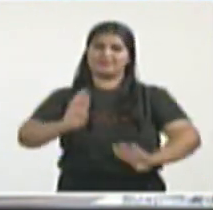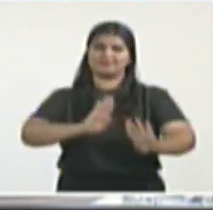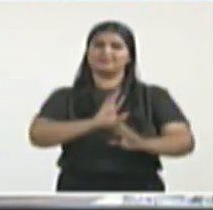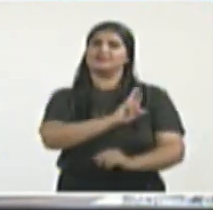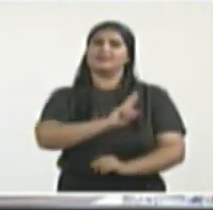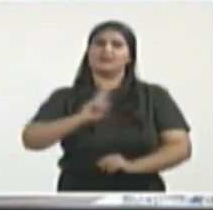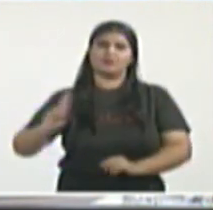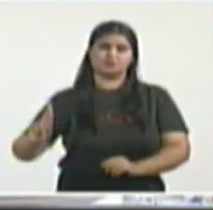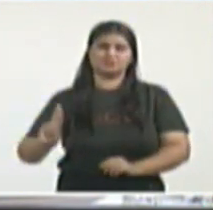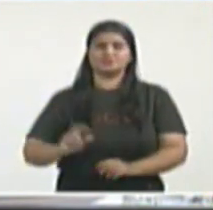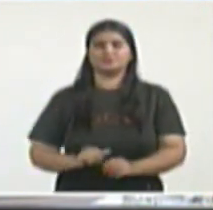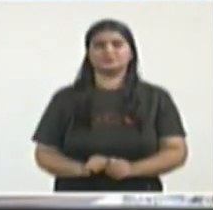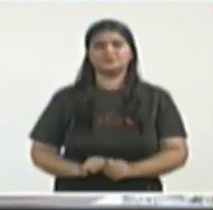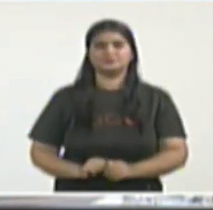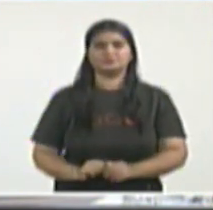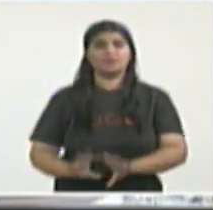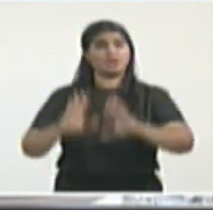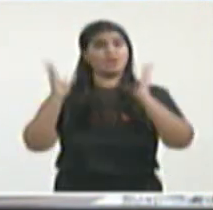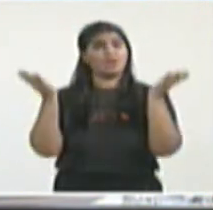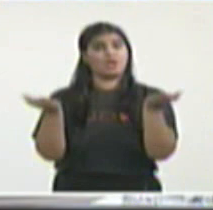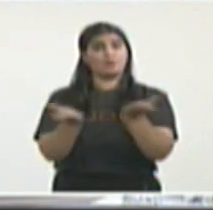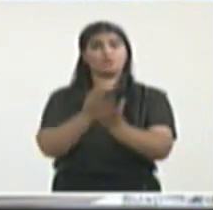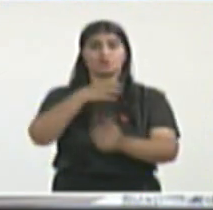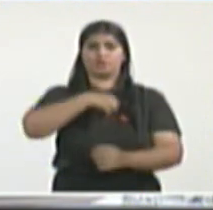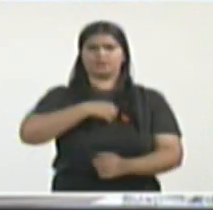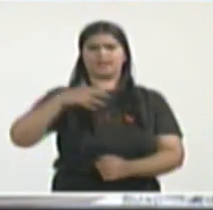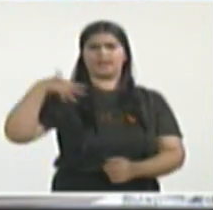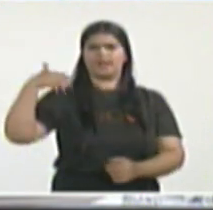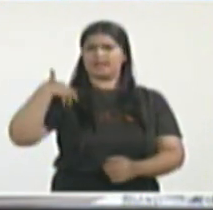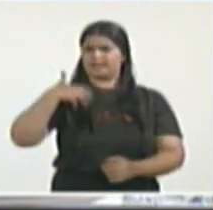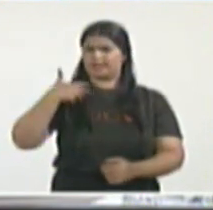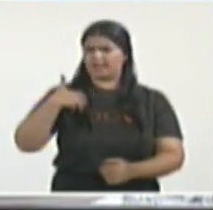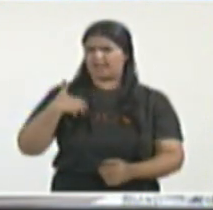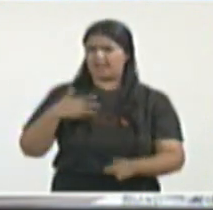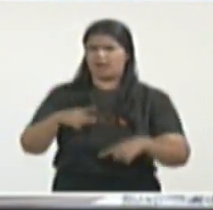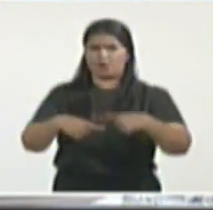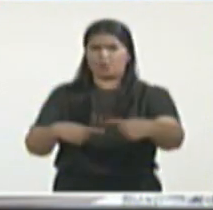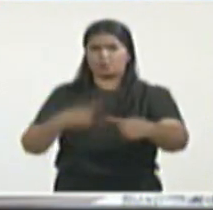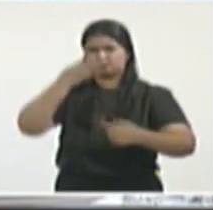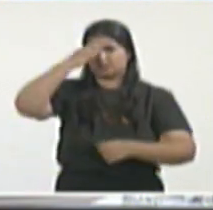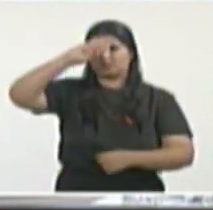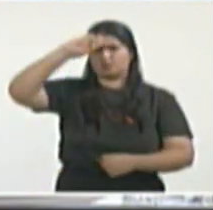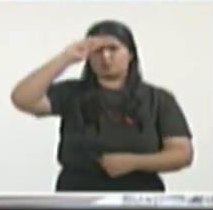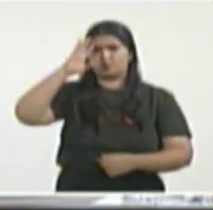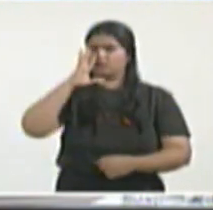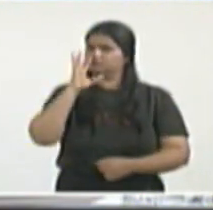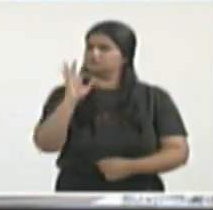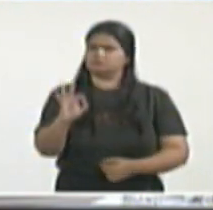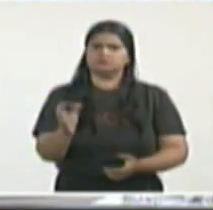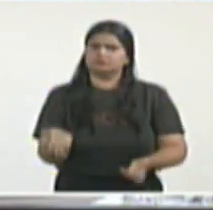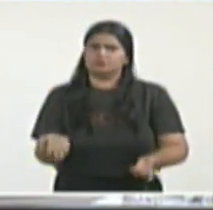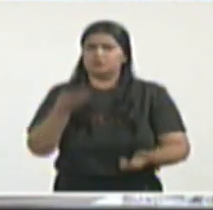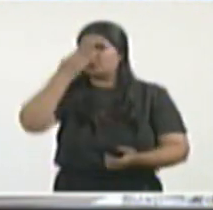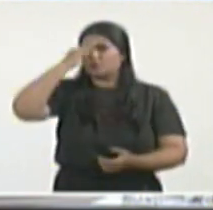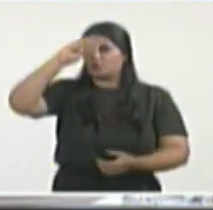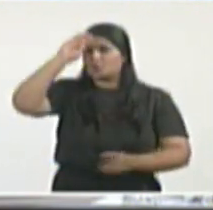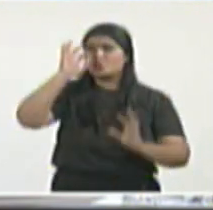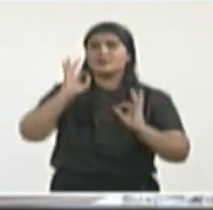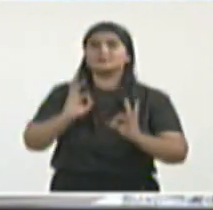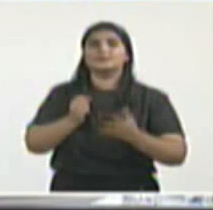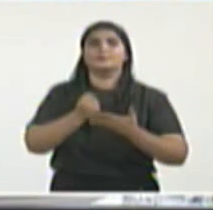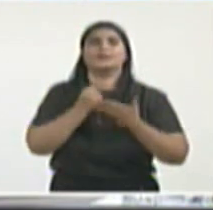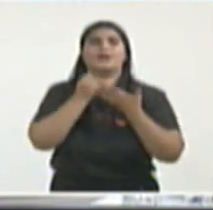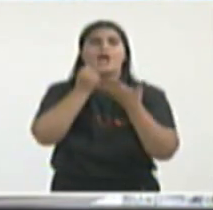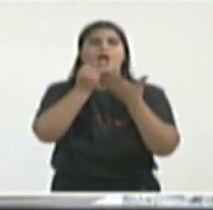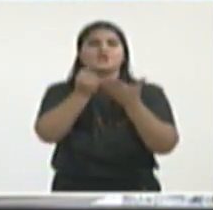siempre apegada a la verdad, siempre transparente, siempre con el pueblo, siempre por el